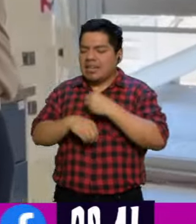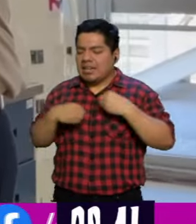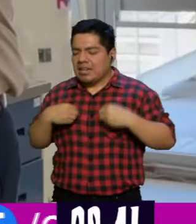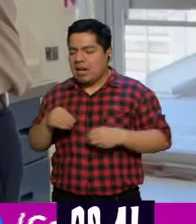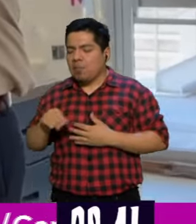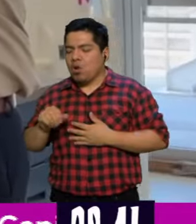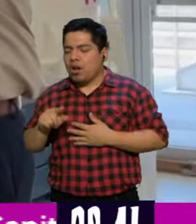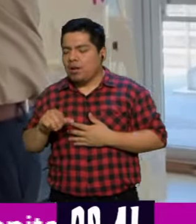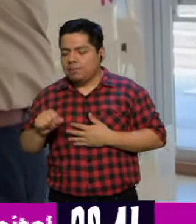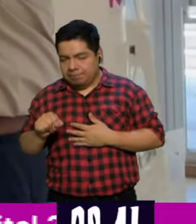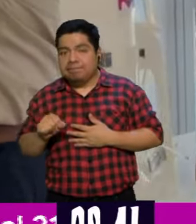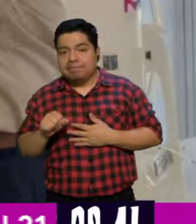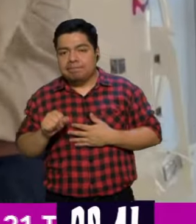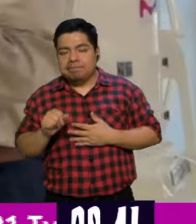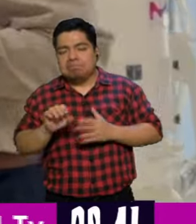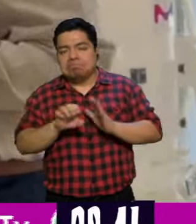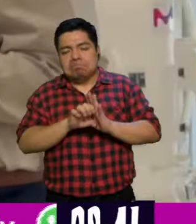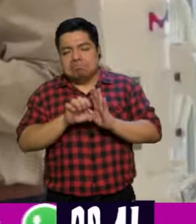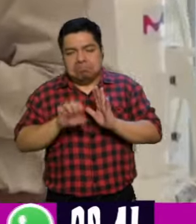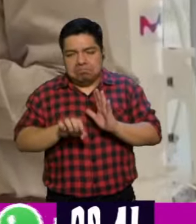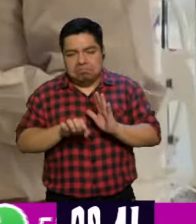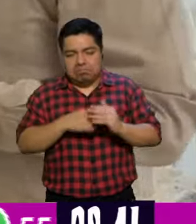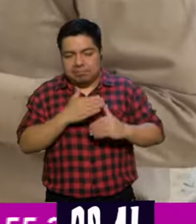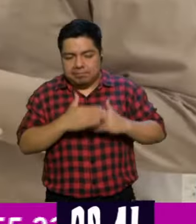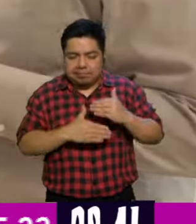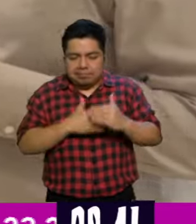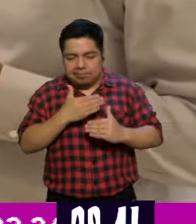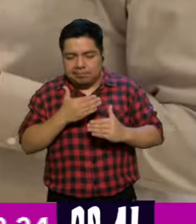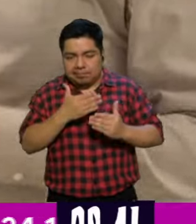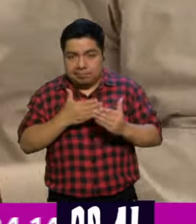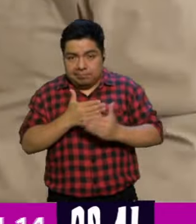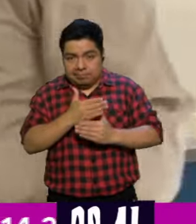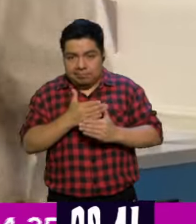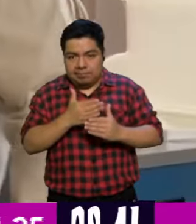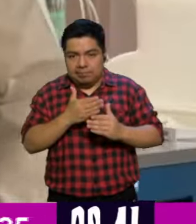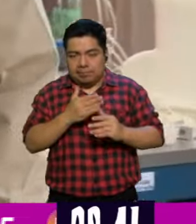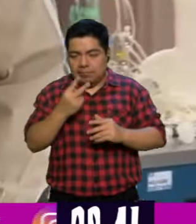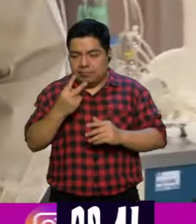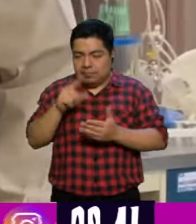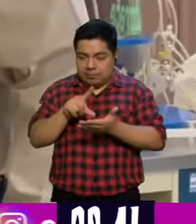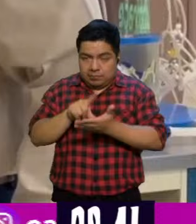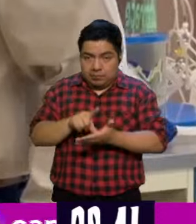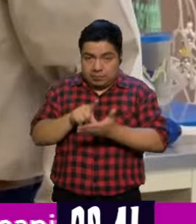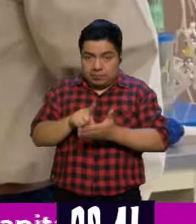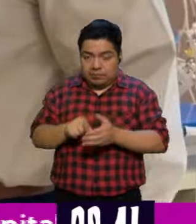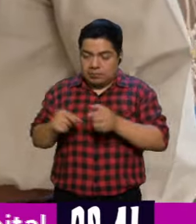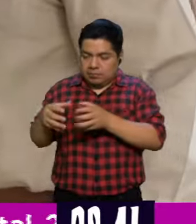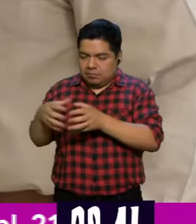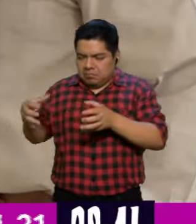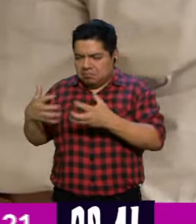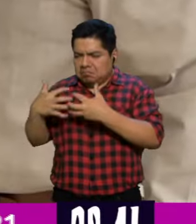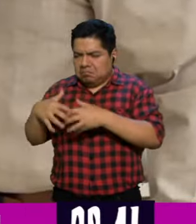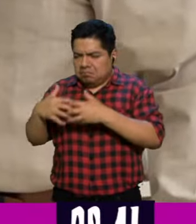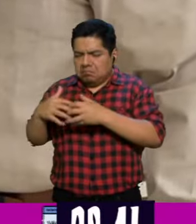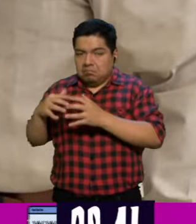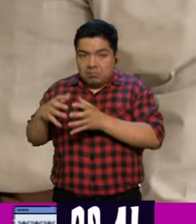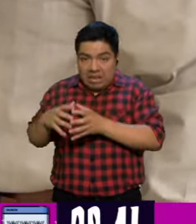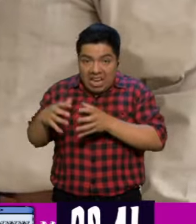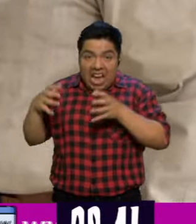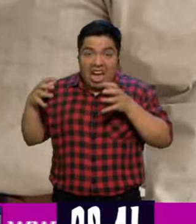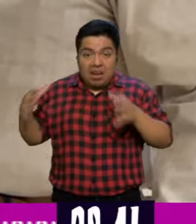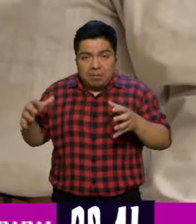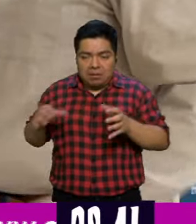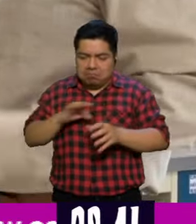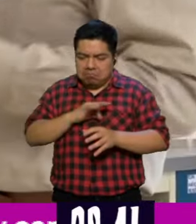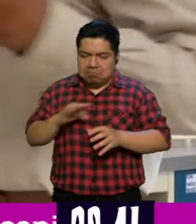si bien nosotros, si nuestro proceso de producción fuera de dos litros, ya puede ser un equipo de escala productiva.